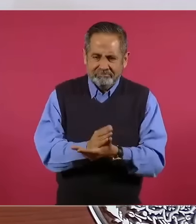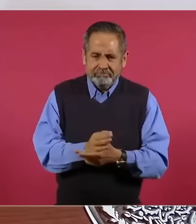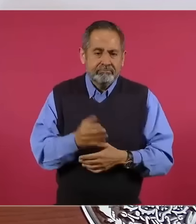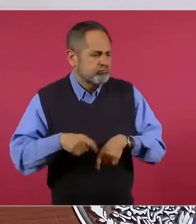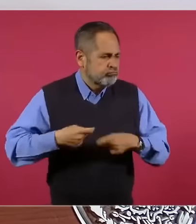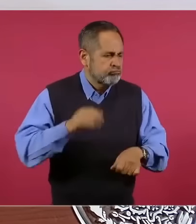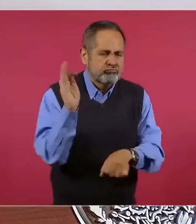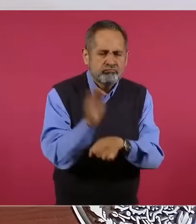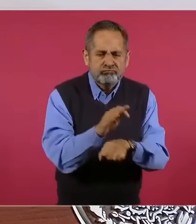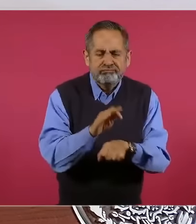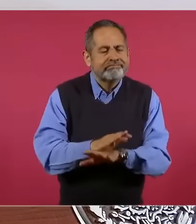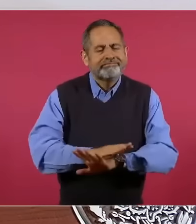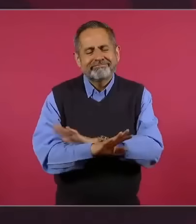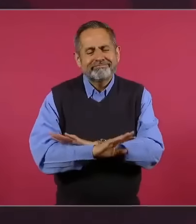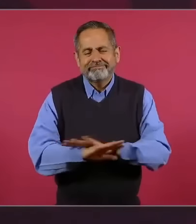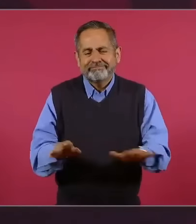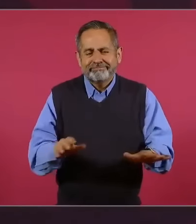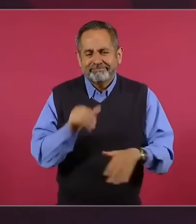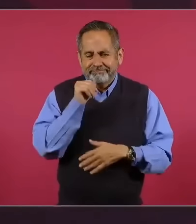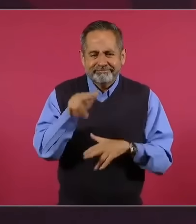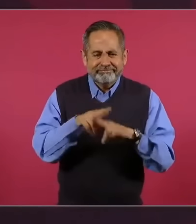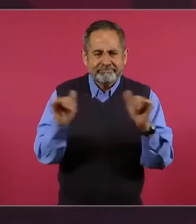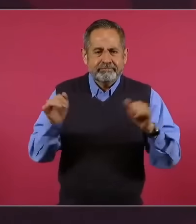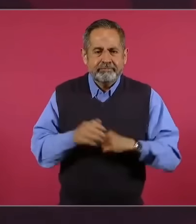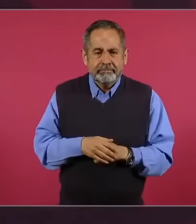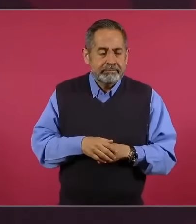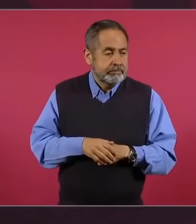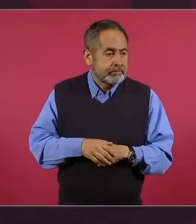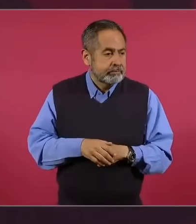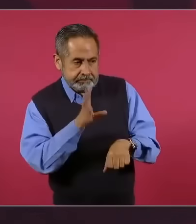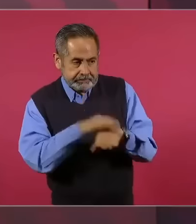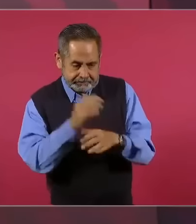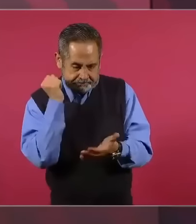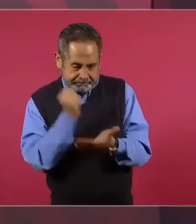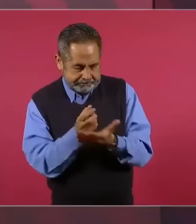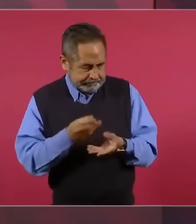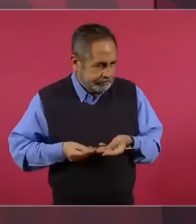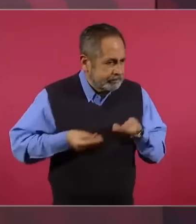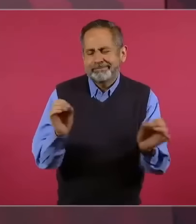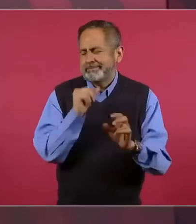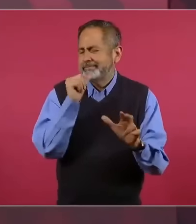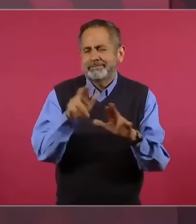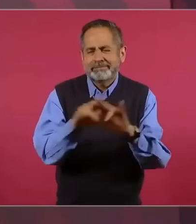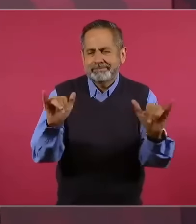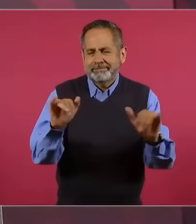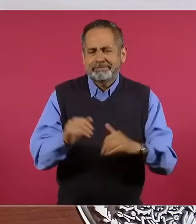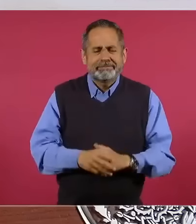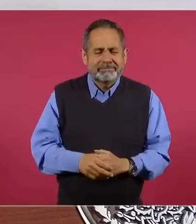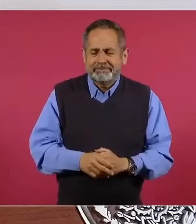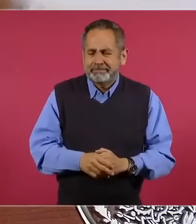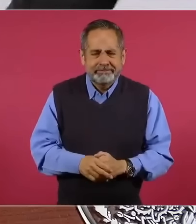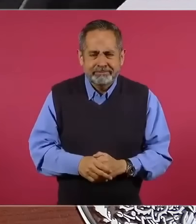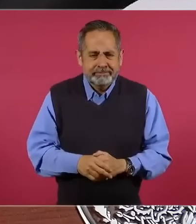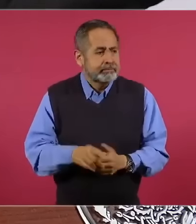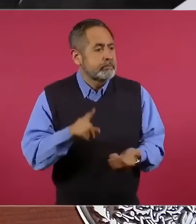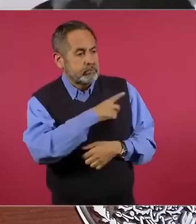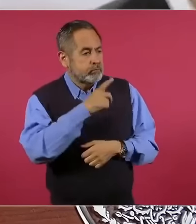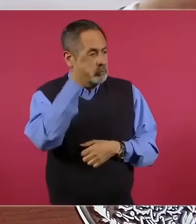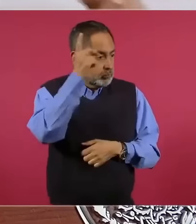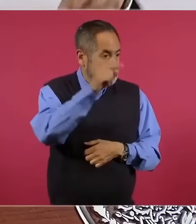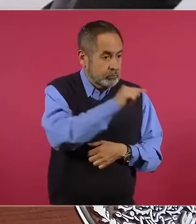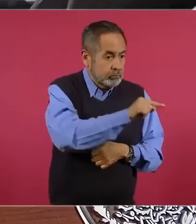poder. Ya no se entregan obras a dueños